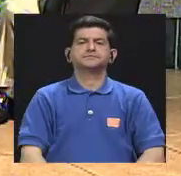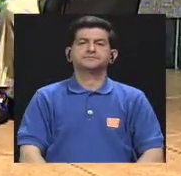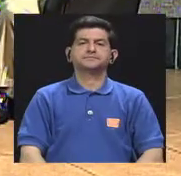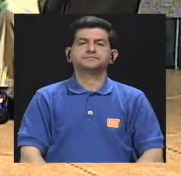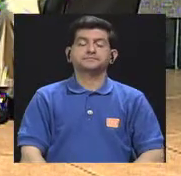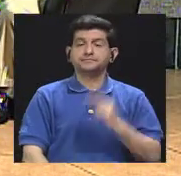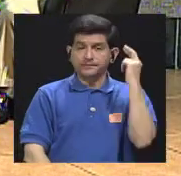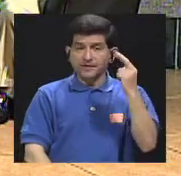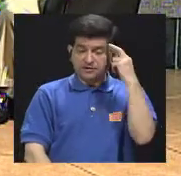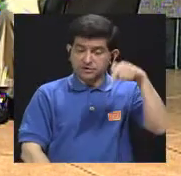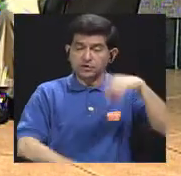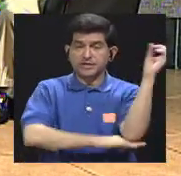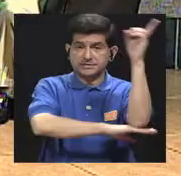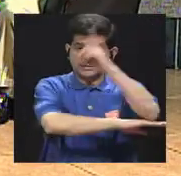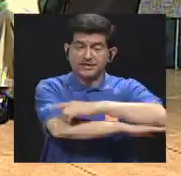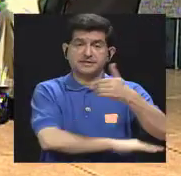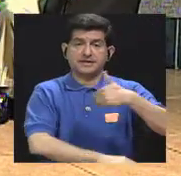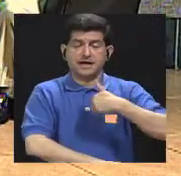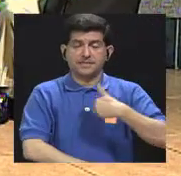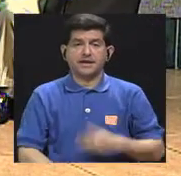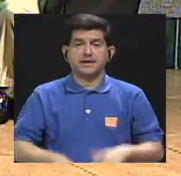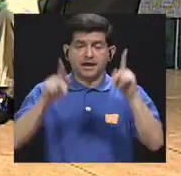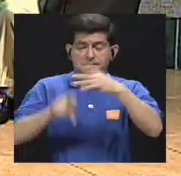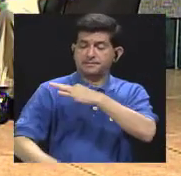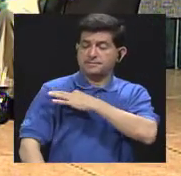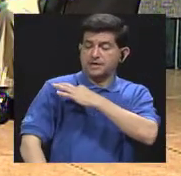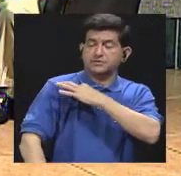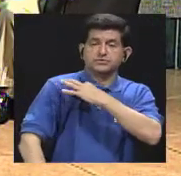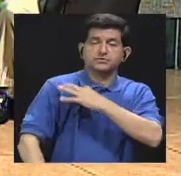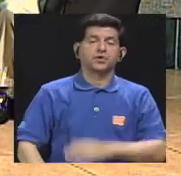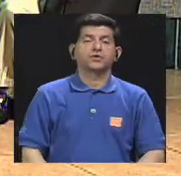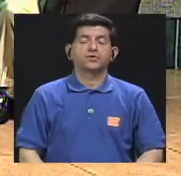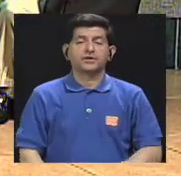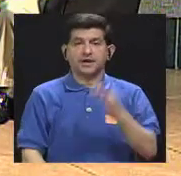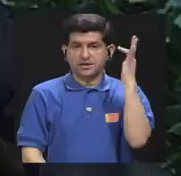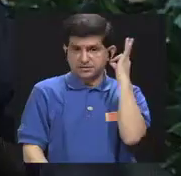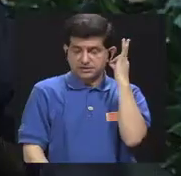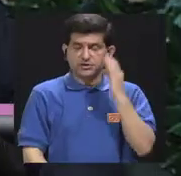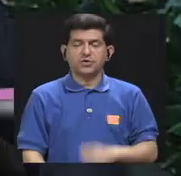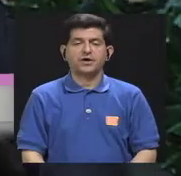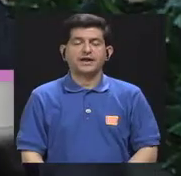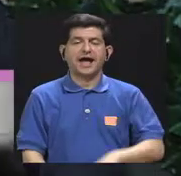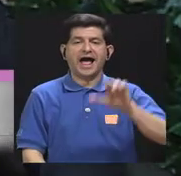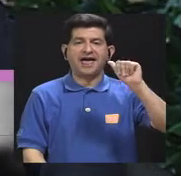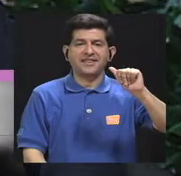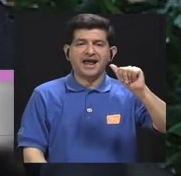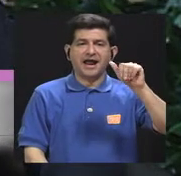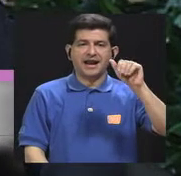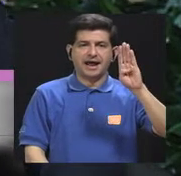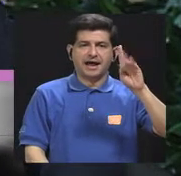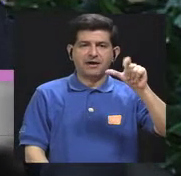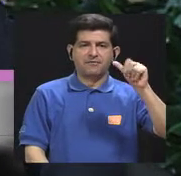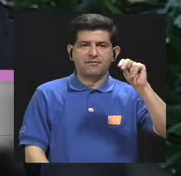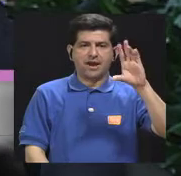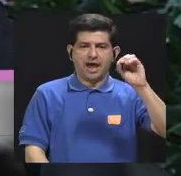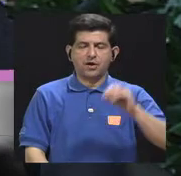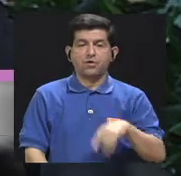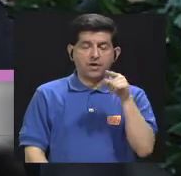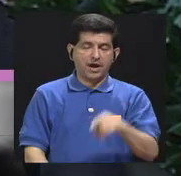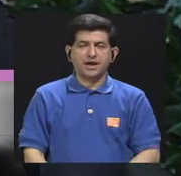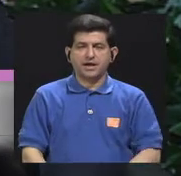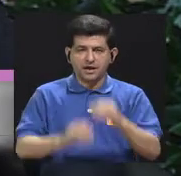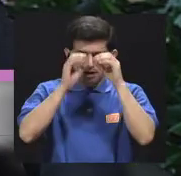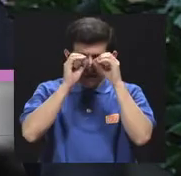Para ello, el día de hoy tenemos como personas invitadas a la señora Adriana Blanco, quien es microbióloga,